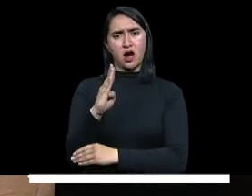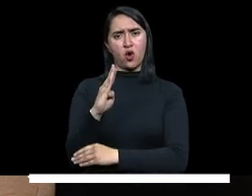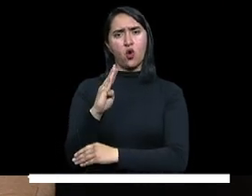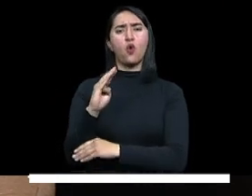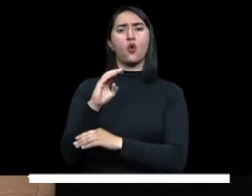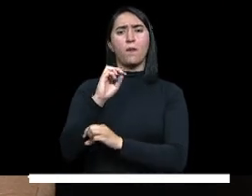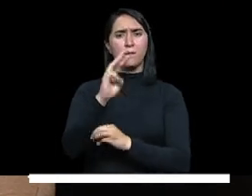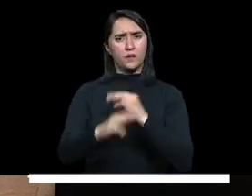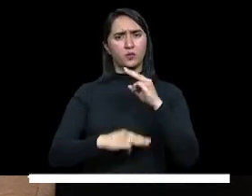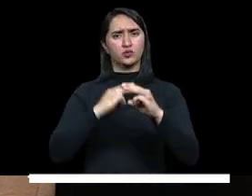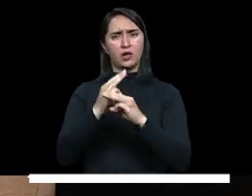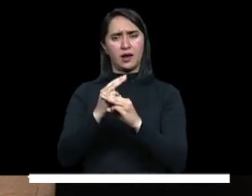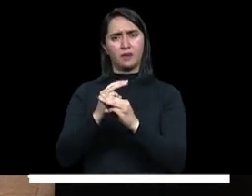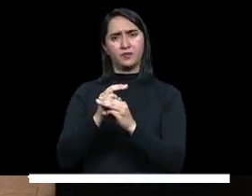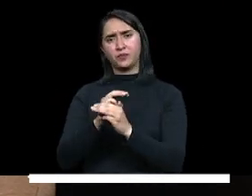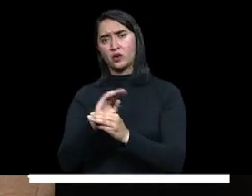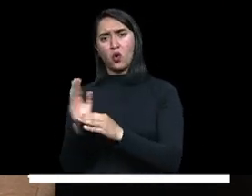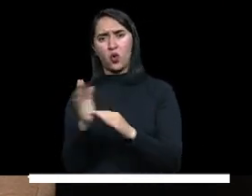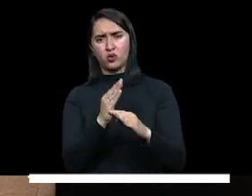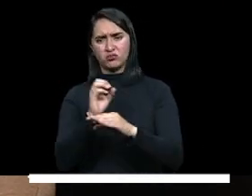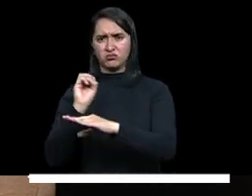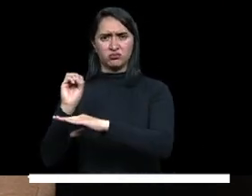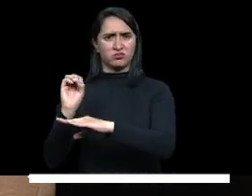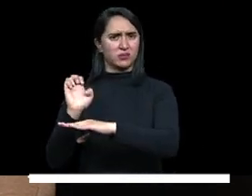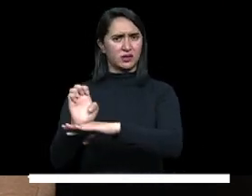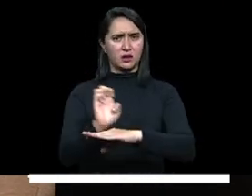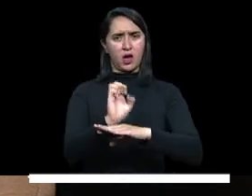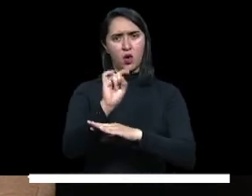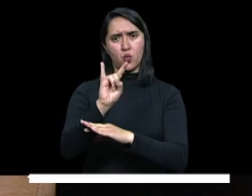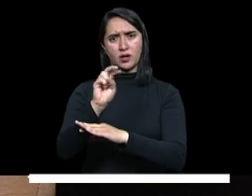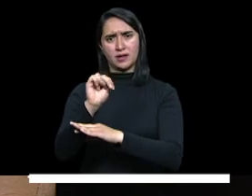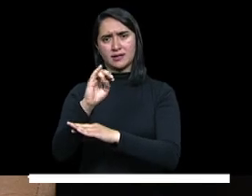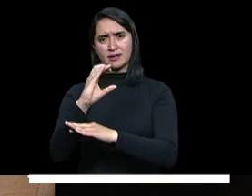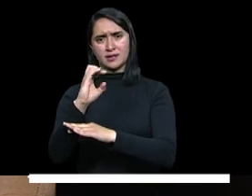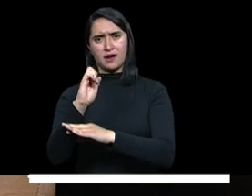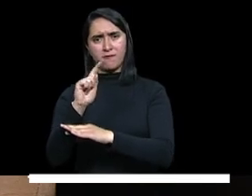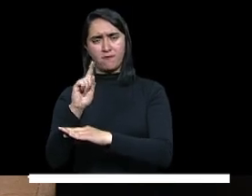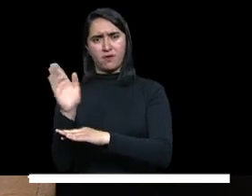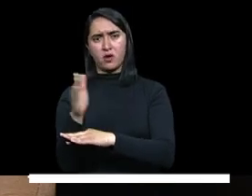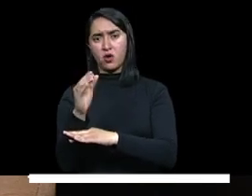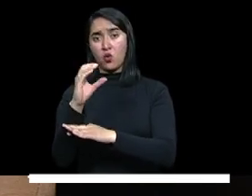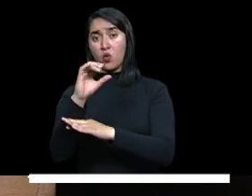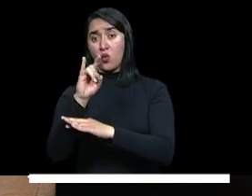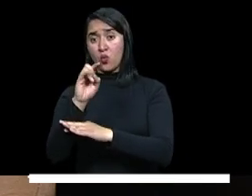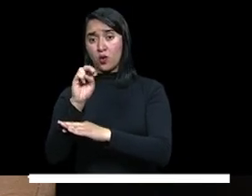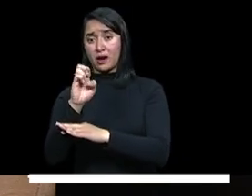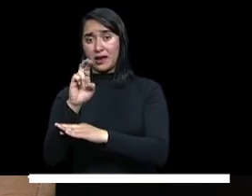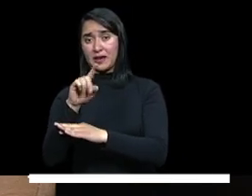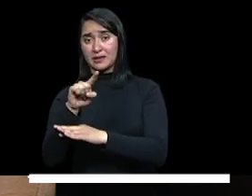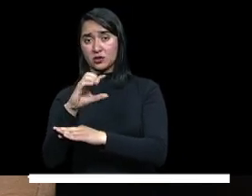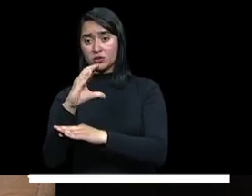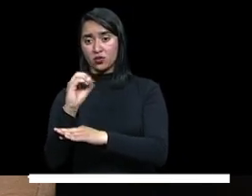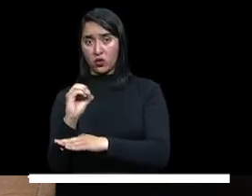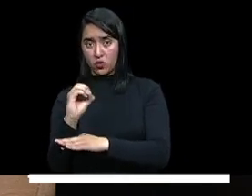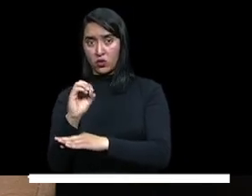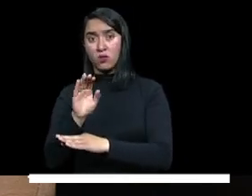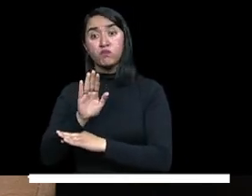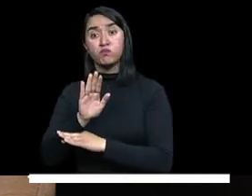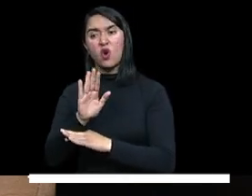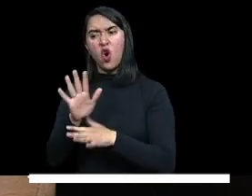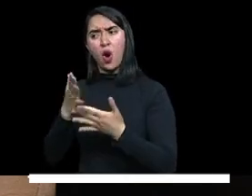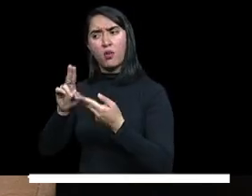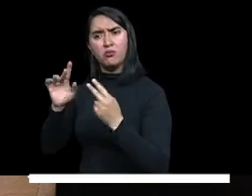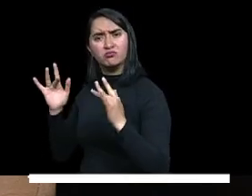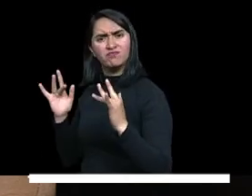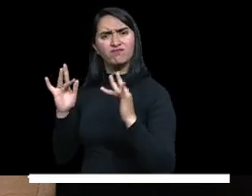UNICEF y con UNESCO. Antes de darle paso a nuestro viceministro encargado para que nos cuente algunos detalles también de cómo eso se va conectando con